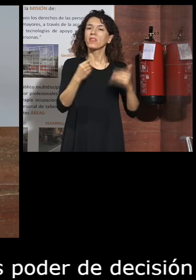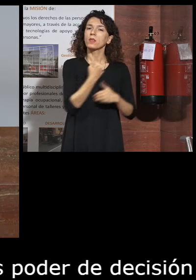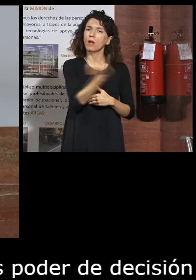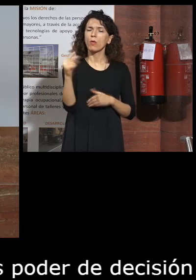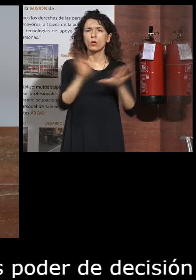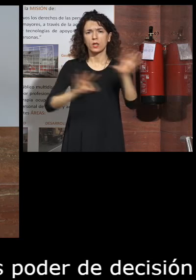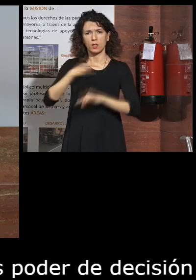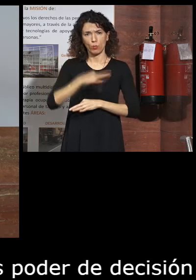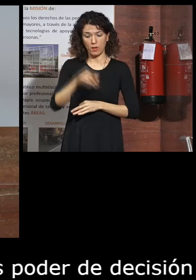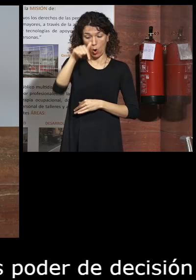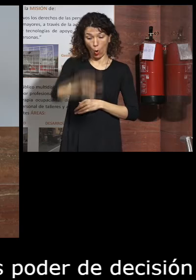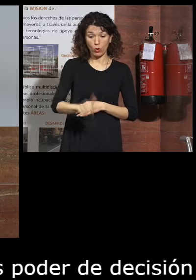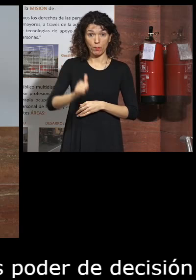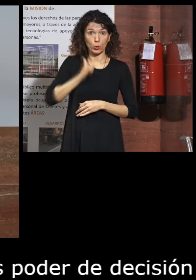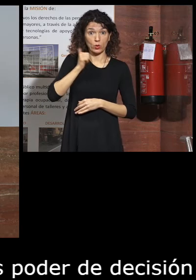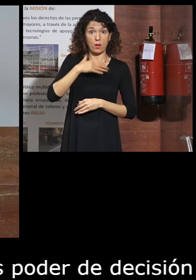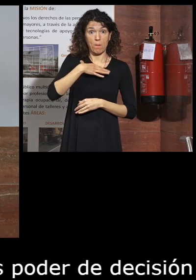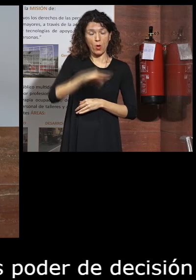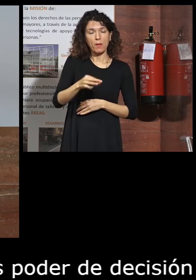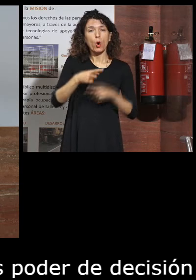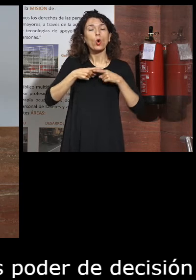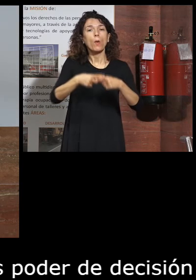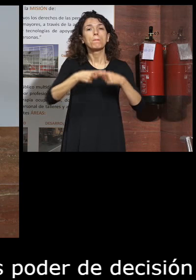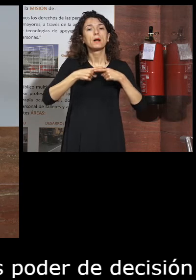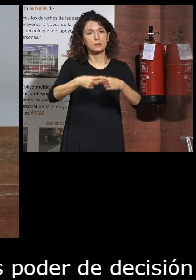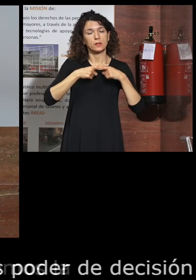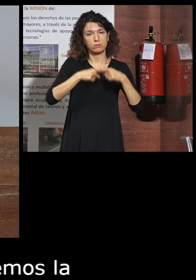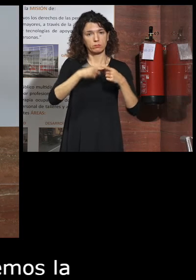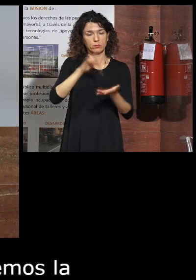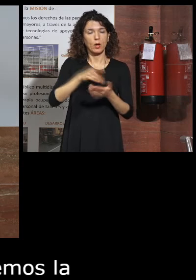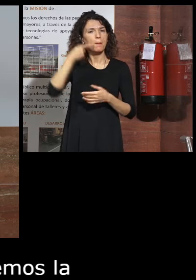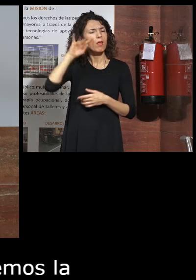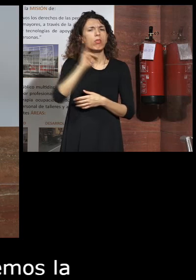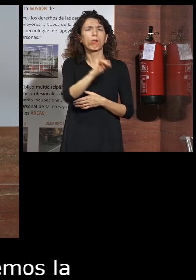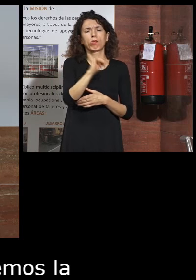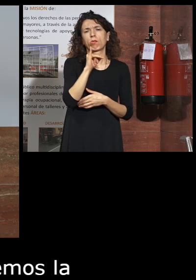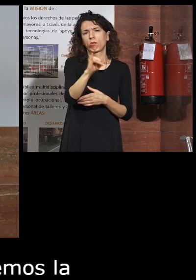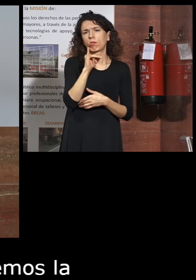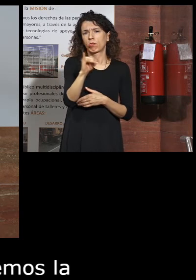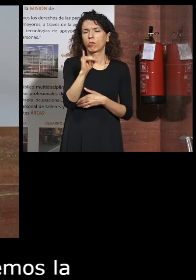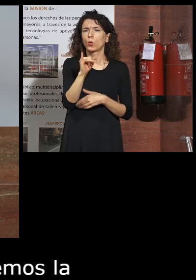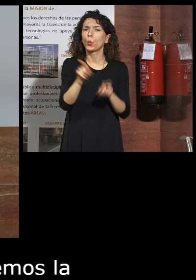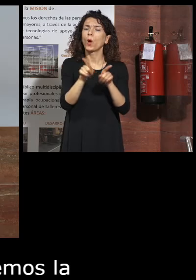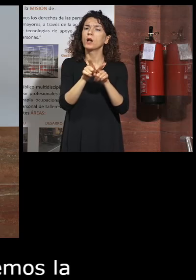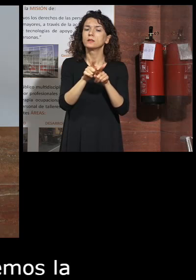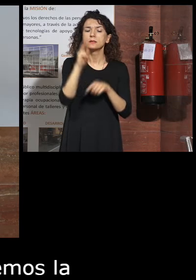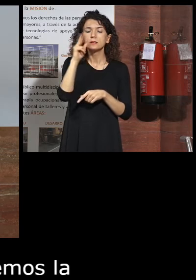tenemos la oportunidad de compartir estas experiencias, de identificar